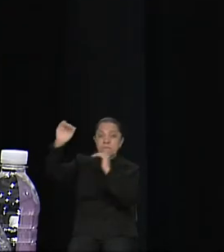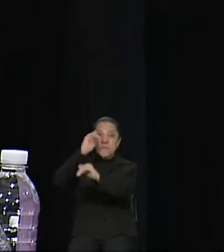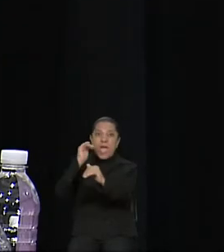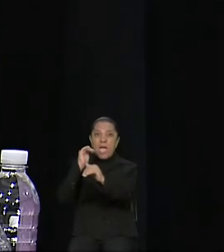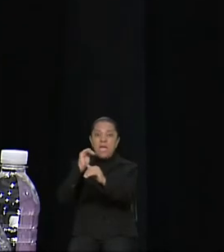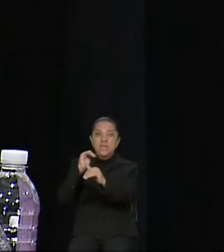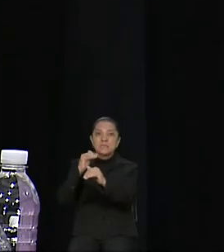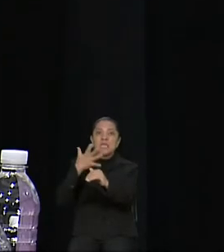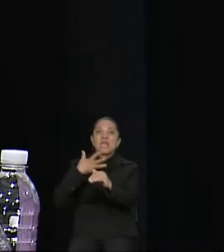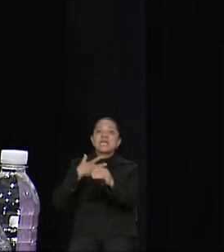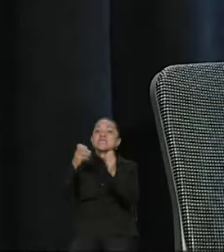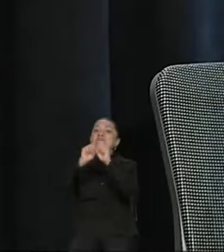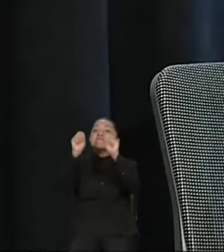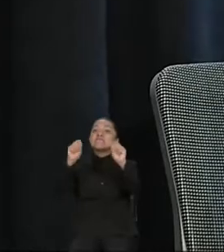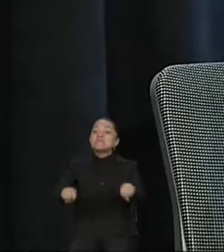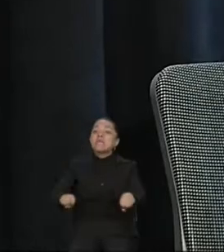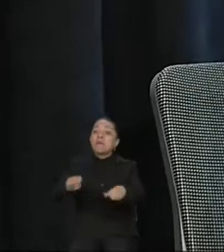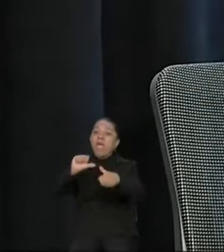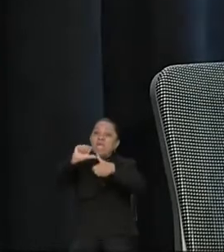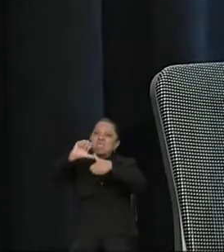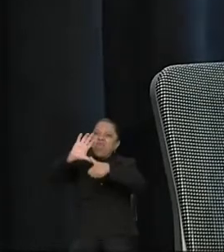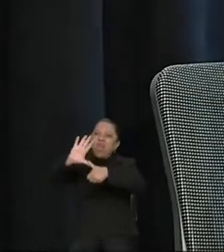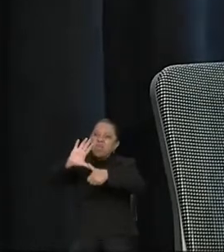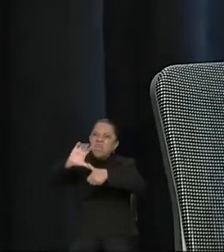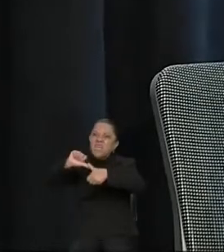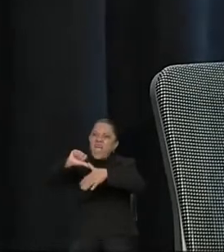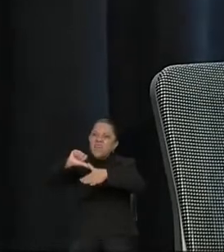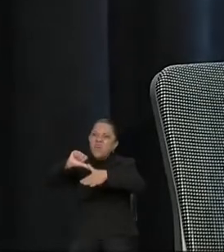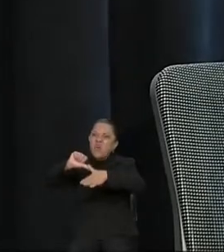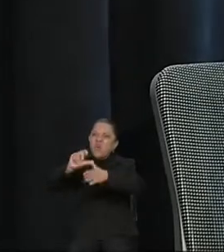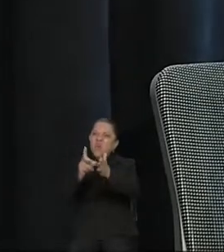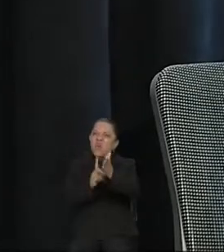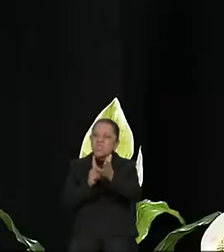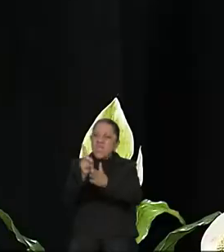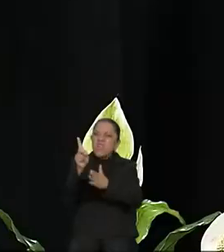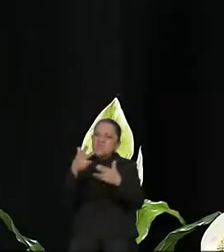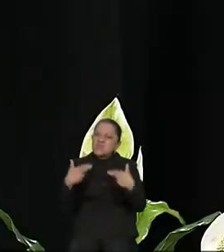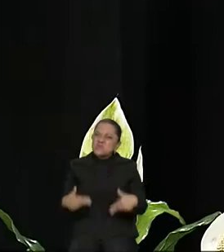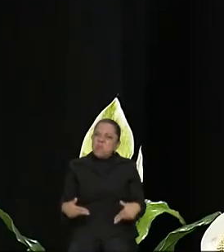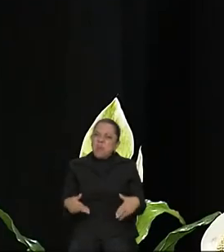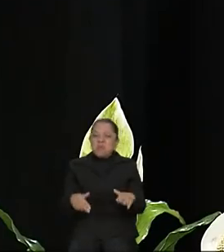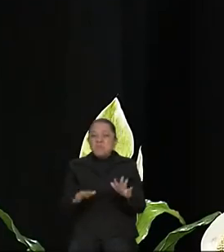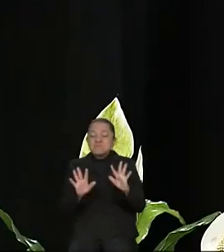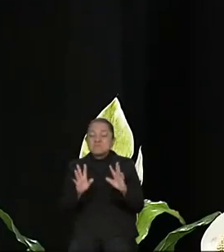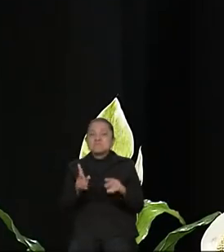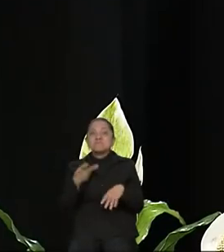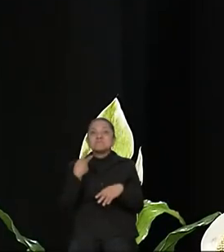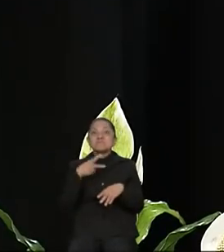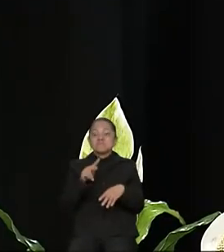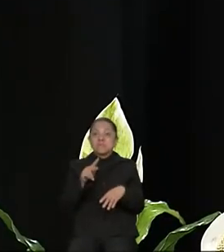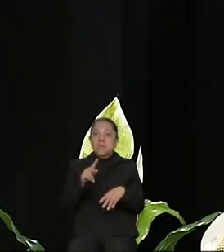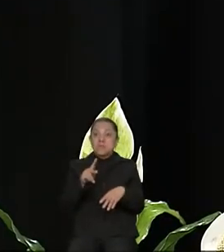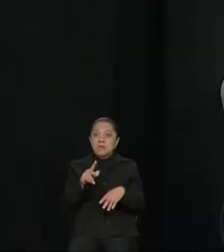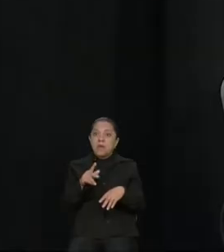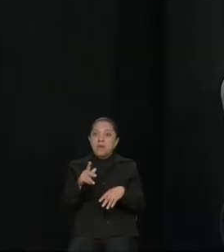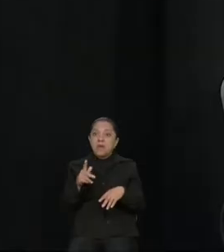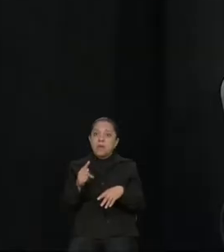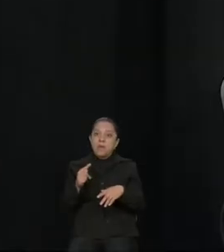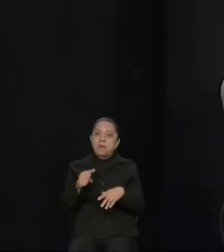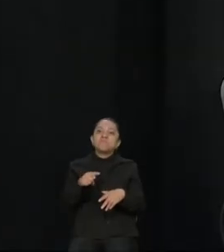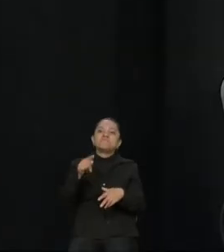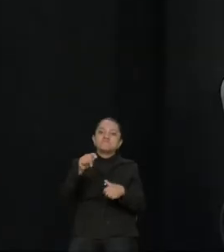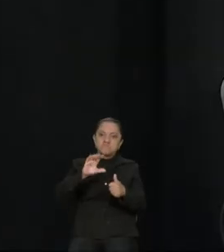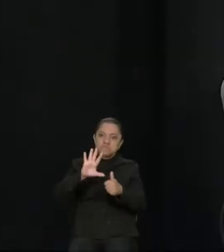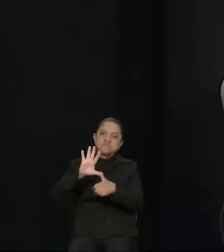interamericano de derechos humanos. En otras palabras, a pesar de sus recursos normativos y